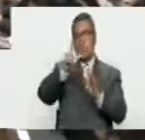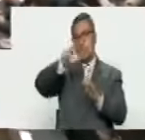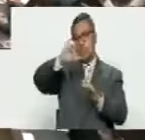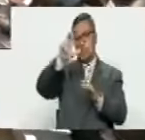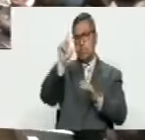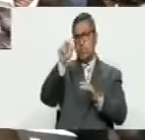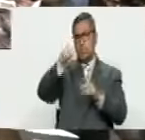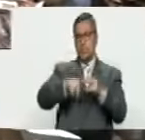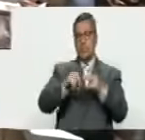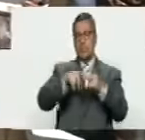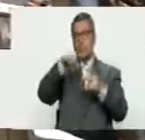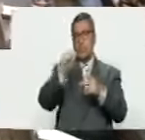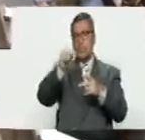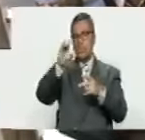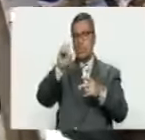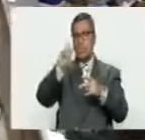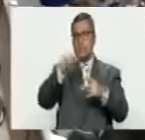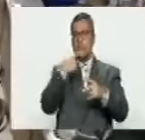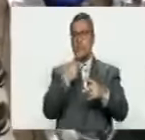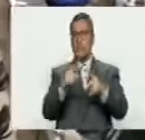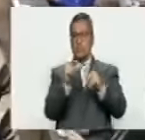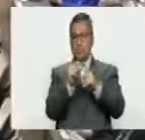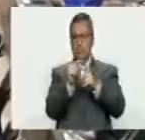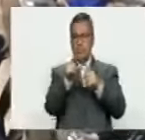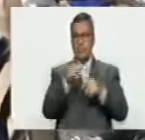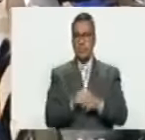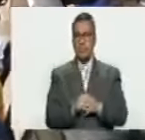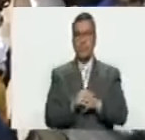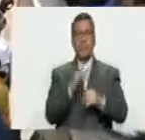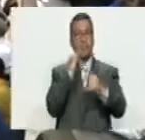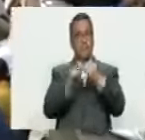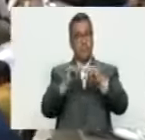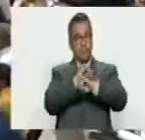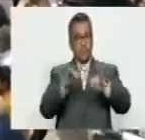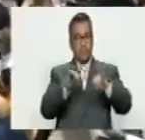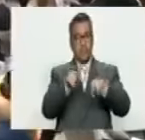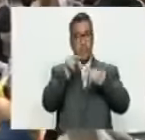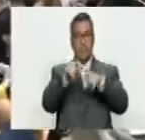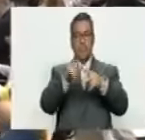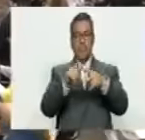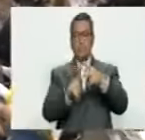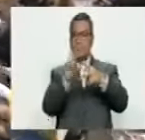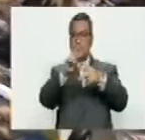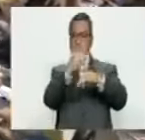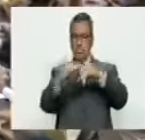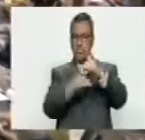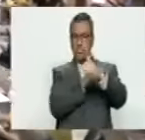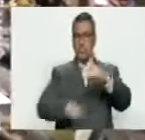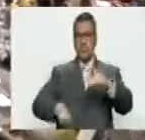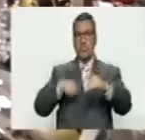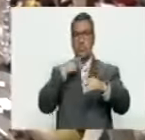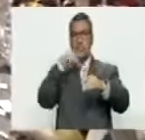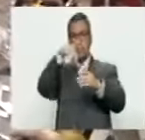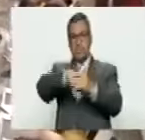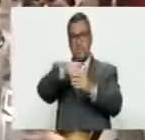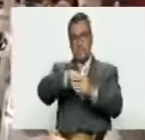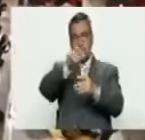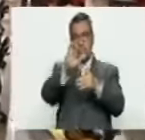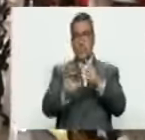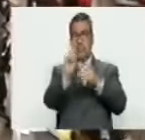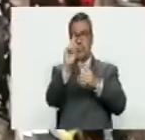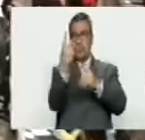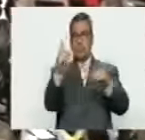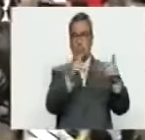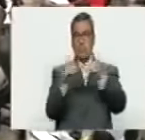González y el diputado Oscar Ronderos ejercieron el derecho de palabra. Finalizadas las intervenciones, la segunda vicepresidenta, sometió a votación el proyecto de ley en primera